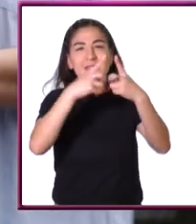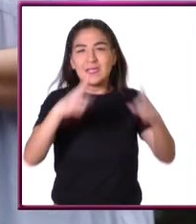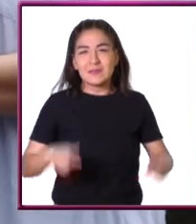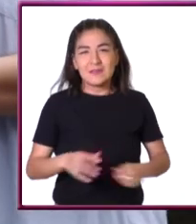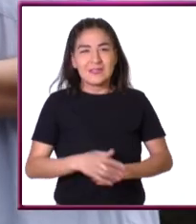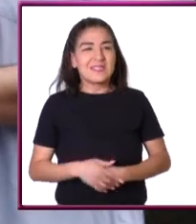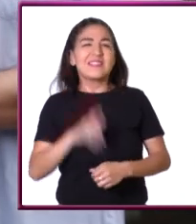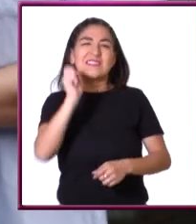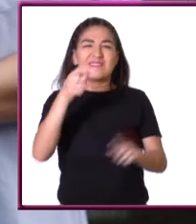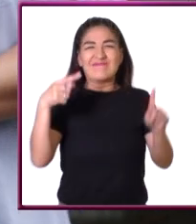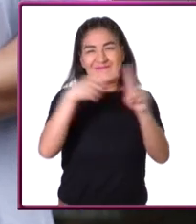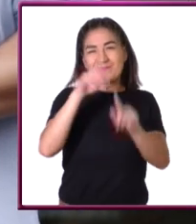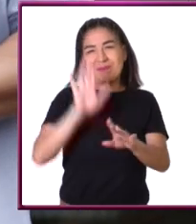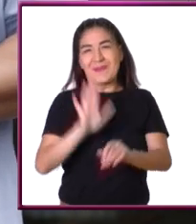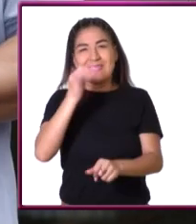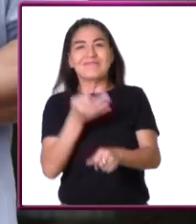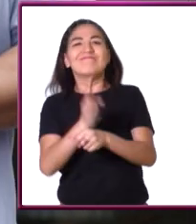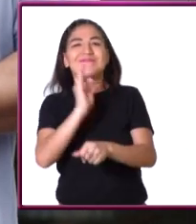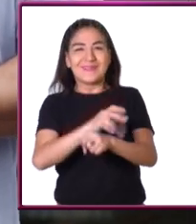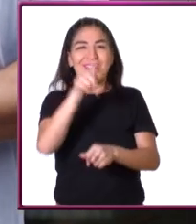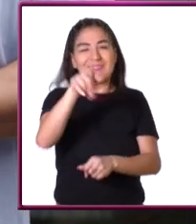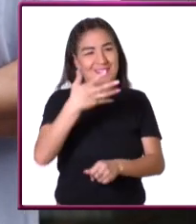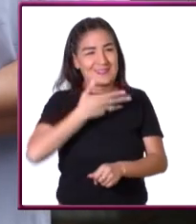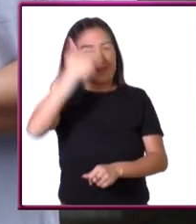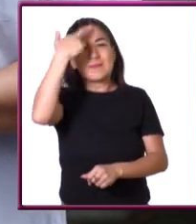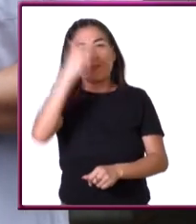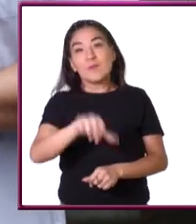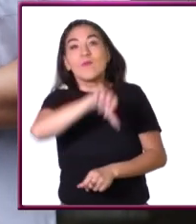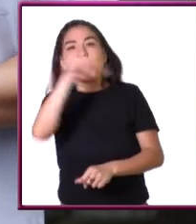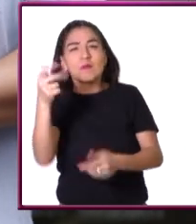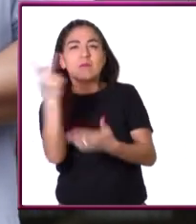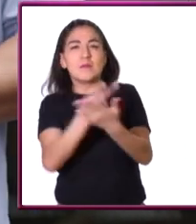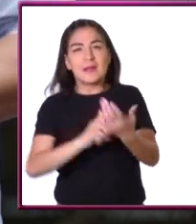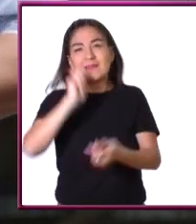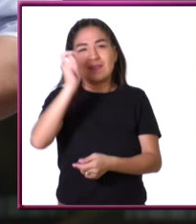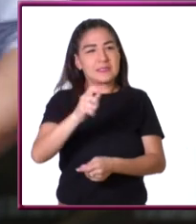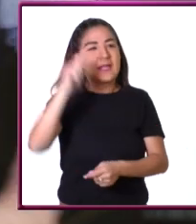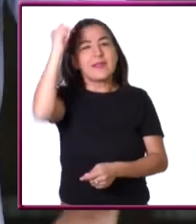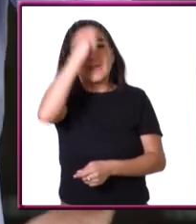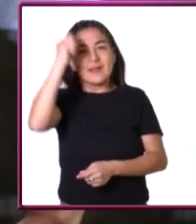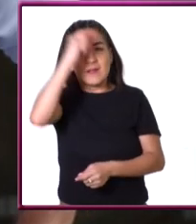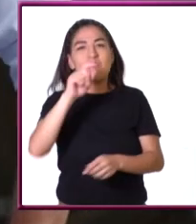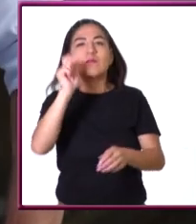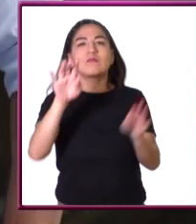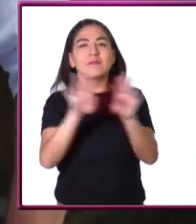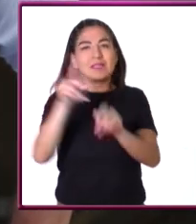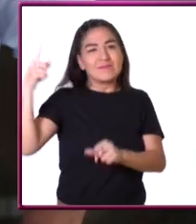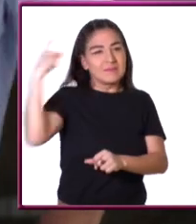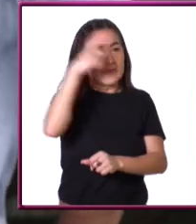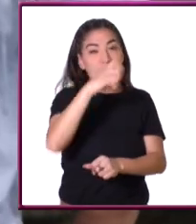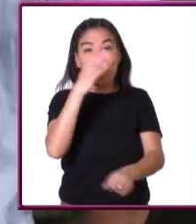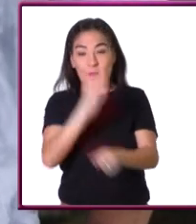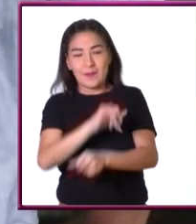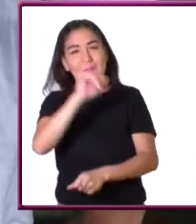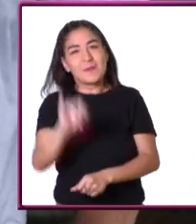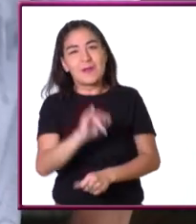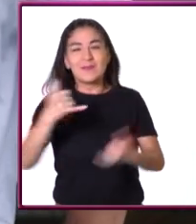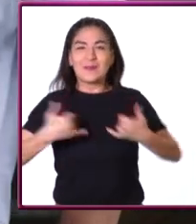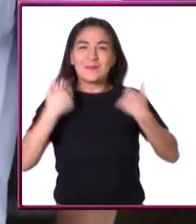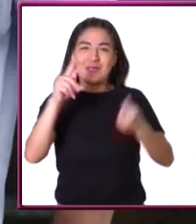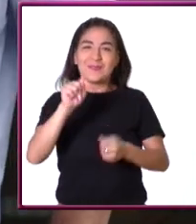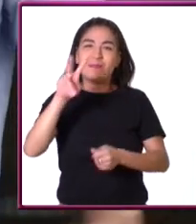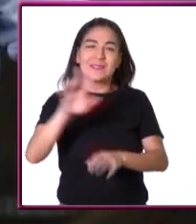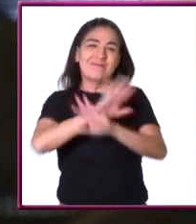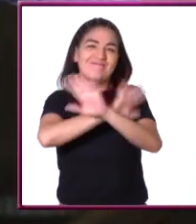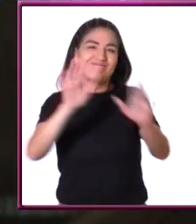pues aunque suene medio chusco algo tienes de razón Ernesto en otro programa hablaremos de la teoría de la complejidad pero este jueves